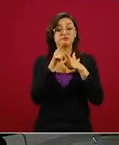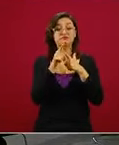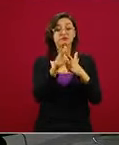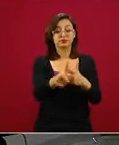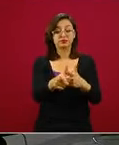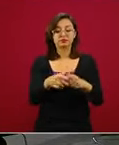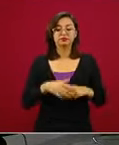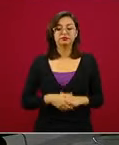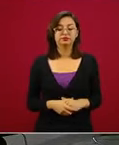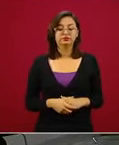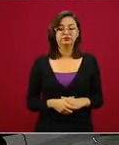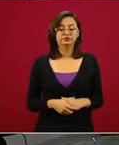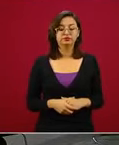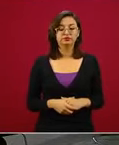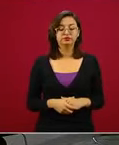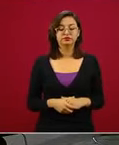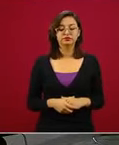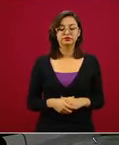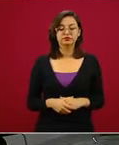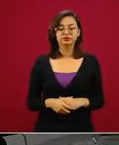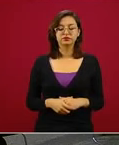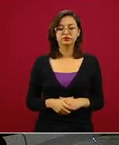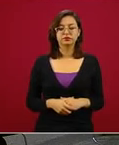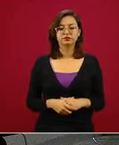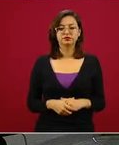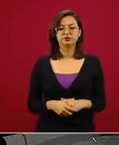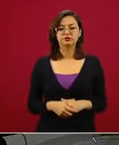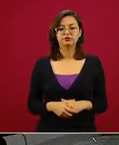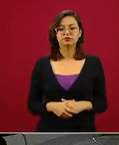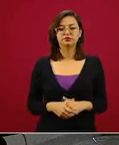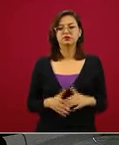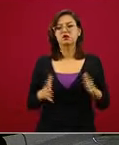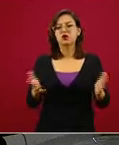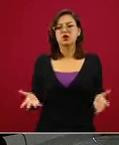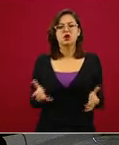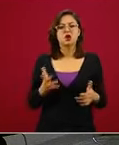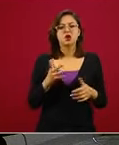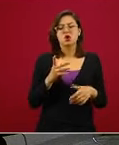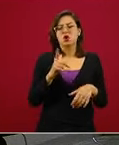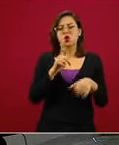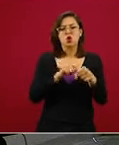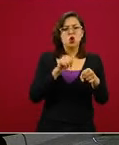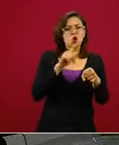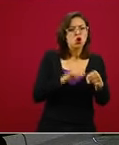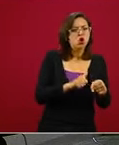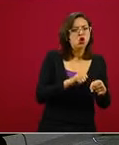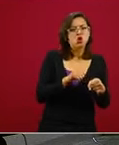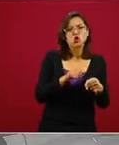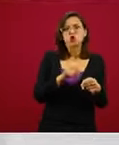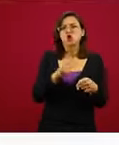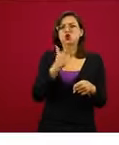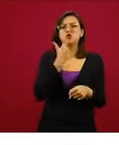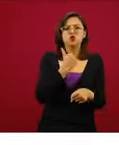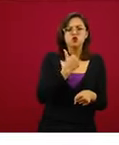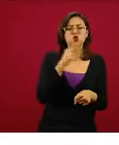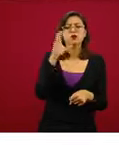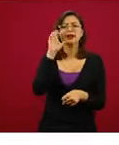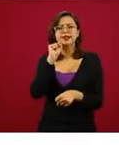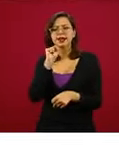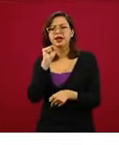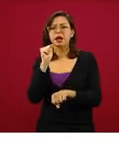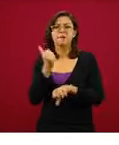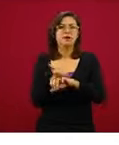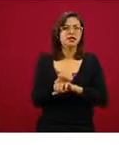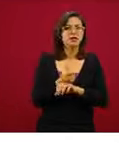Esas medidas de salud las vamos a tomar independientemente del color del semáforo. Las vamos a tomar en rojo, en naranja,